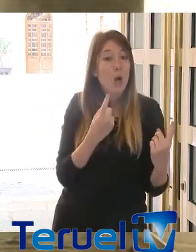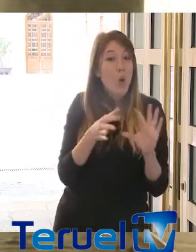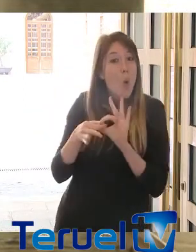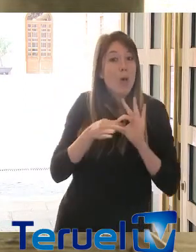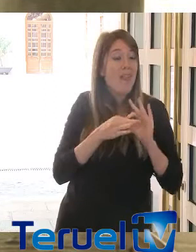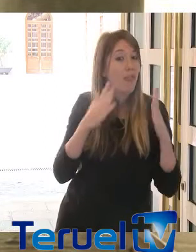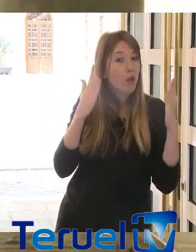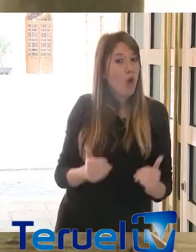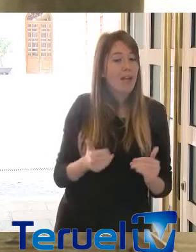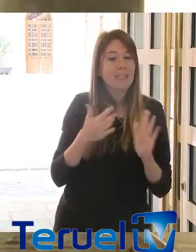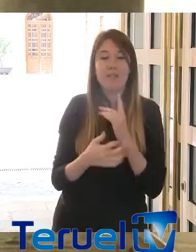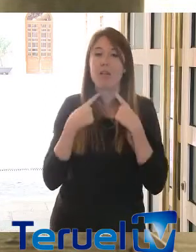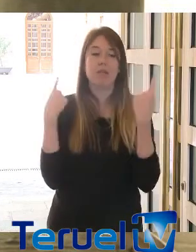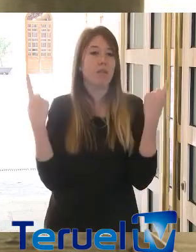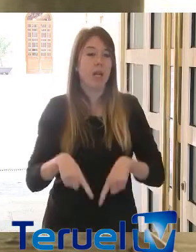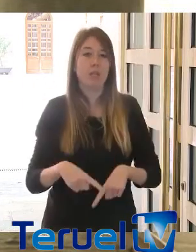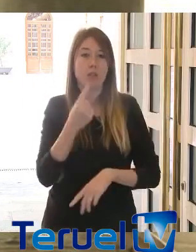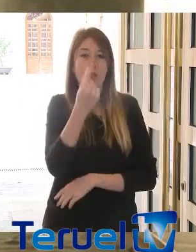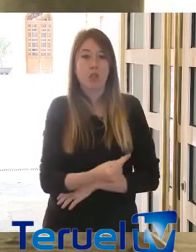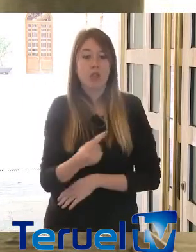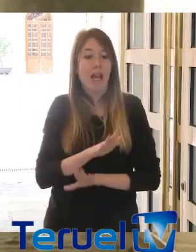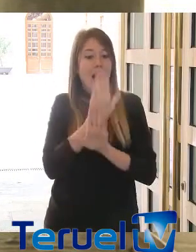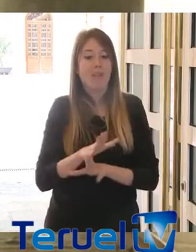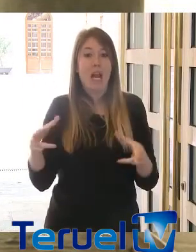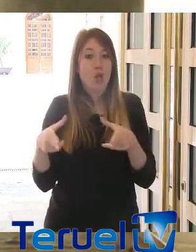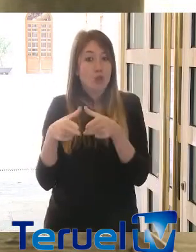fracaso que jamás la sociedad nos perdonará.